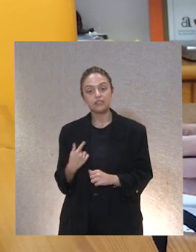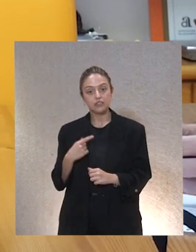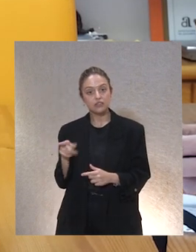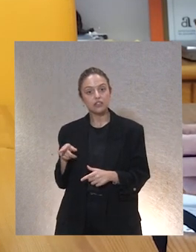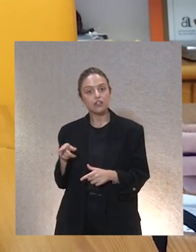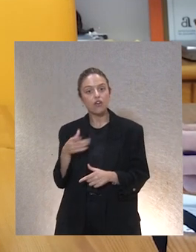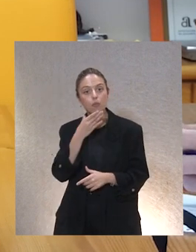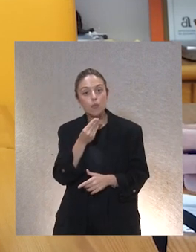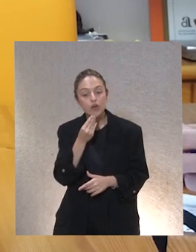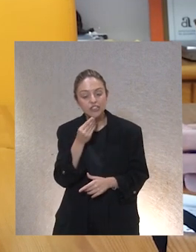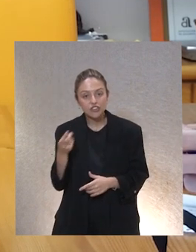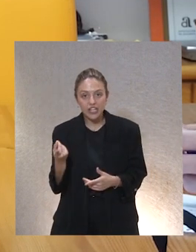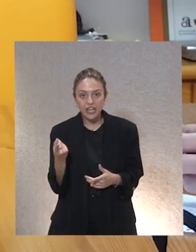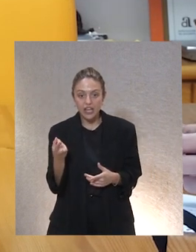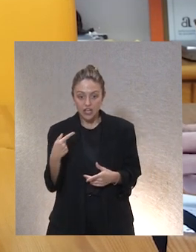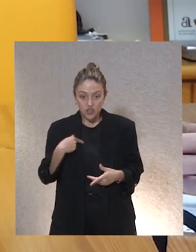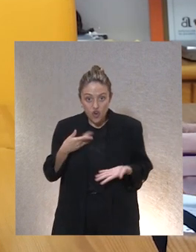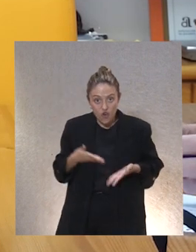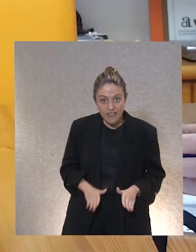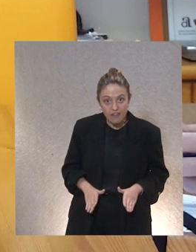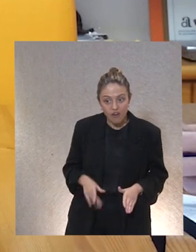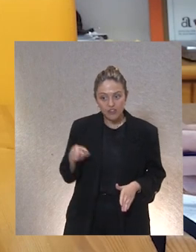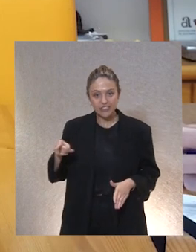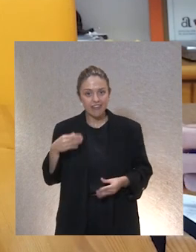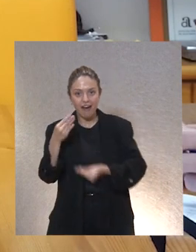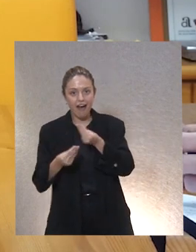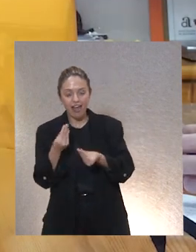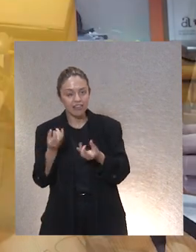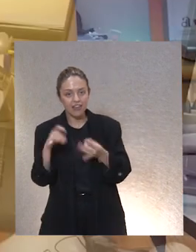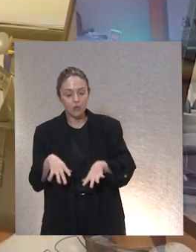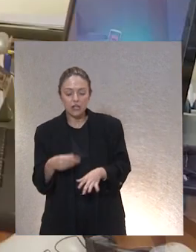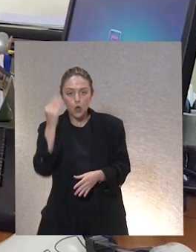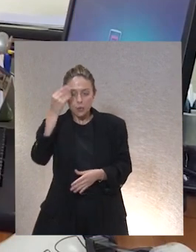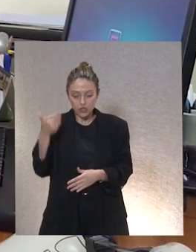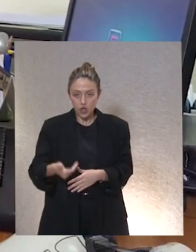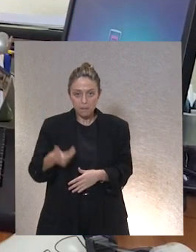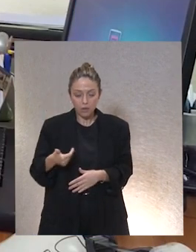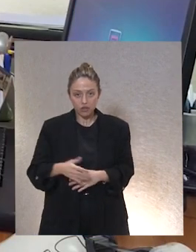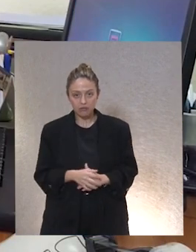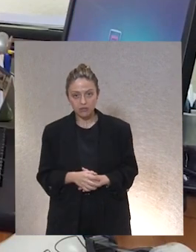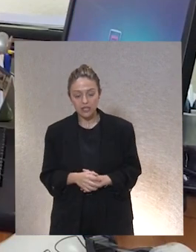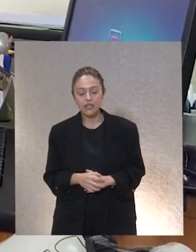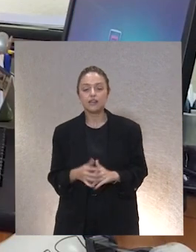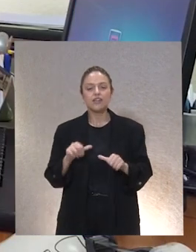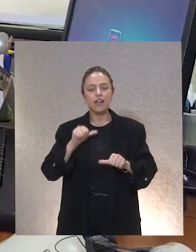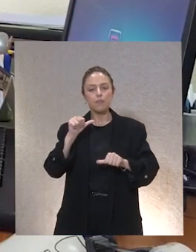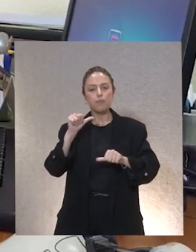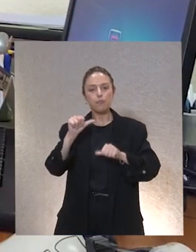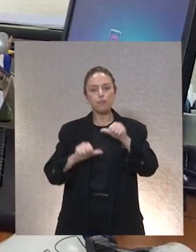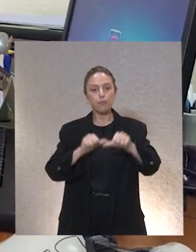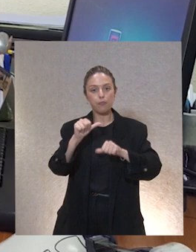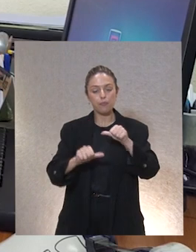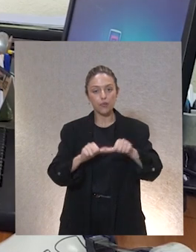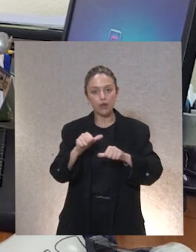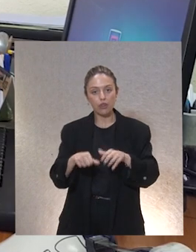es que puede hacer cosas que pueden hacer mis hijos y creo que es muy importante para ella este proceso pues ha sido